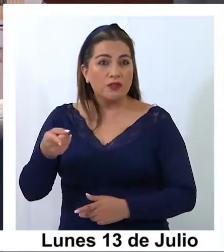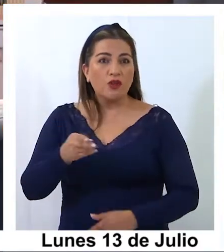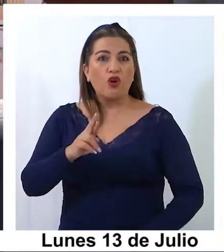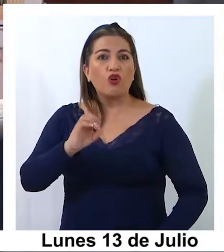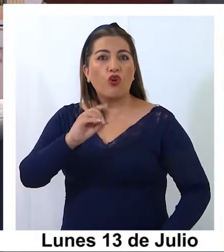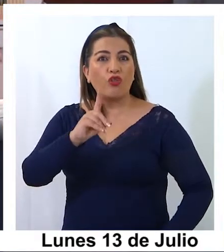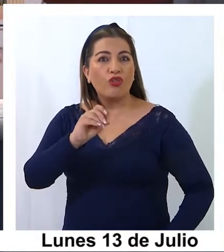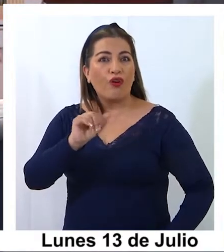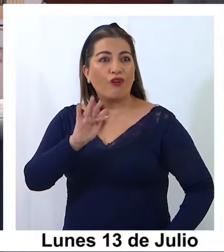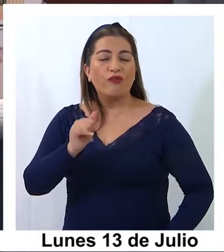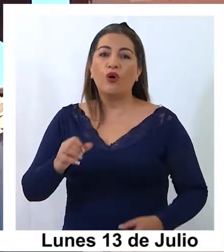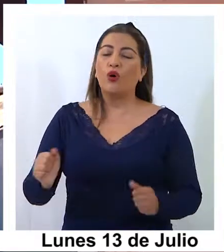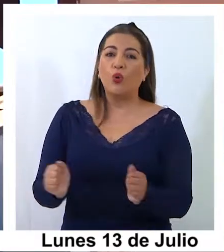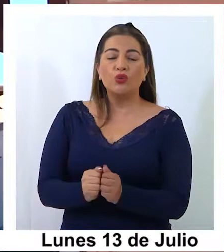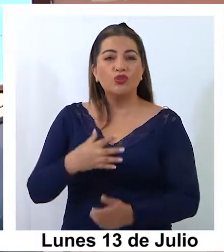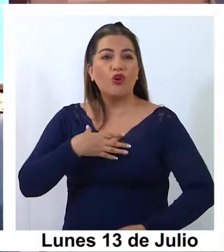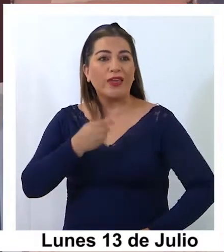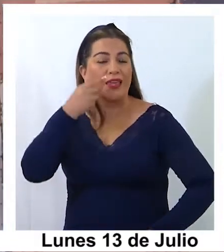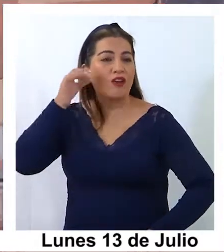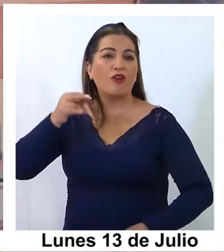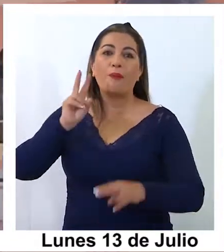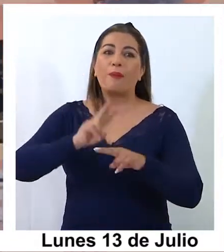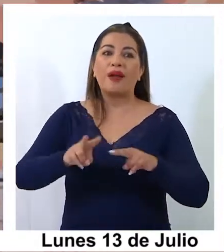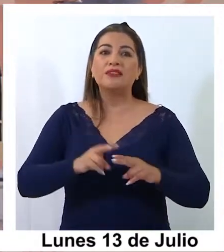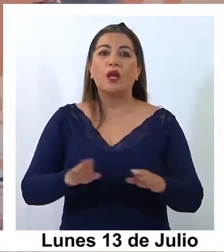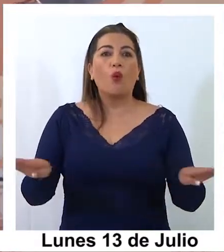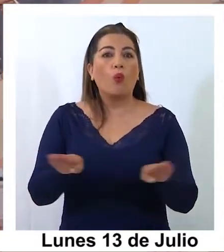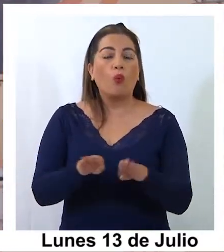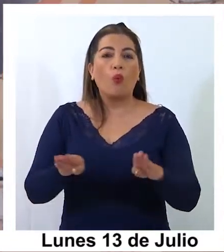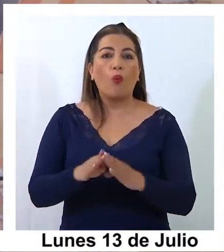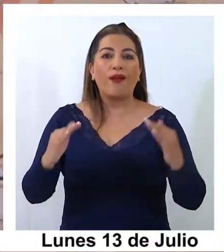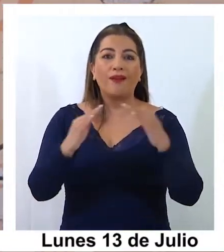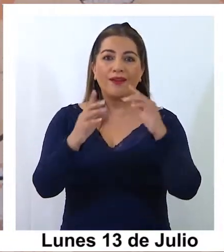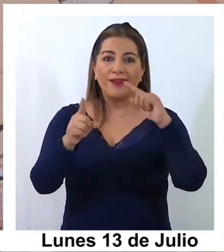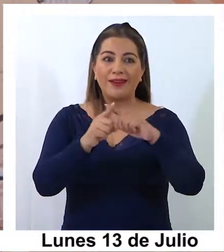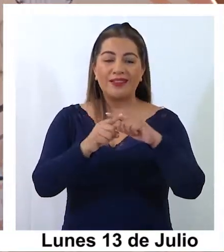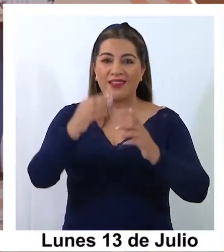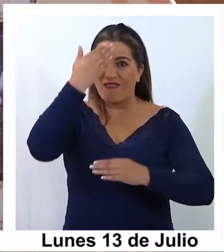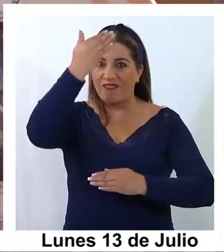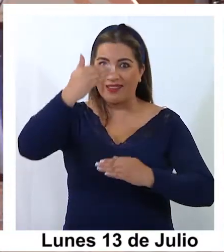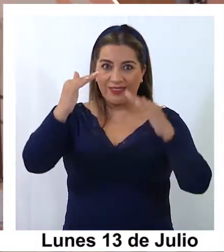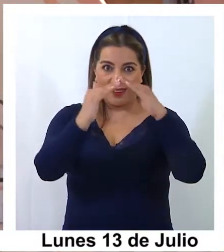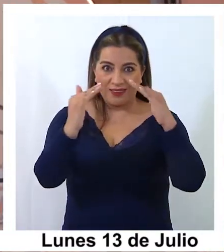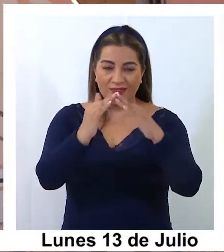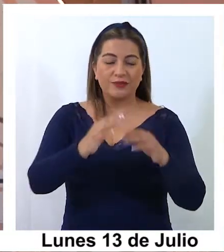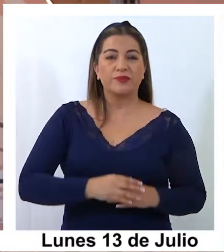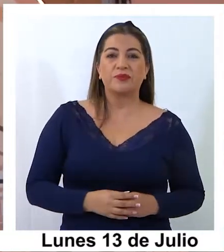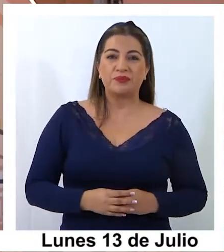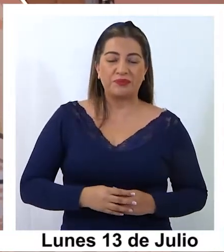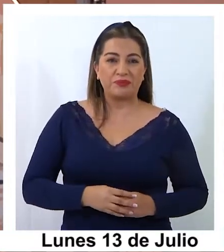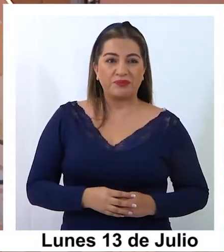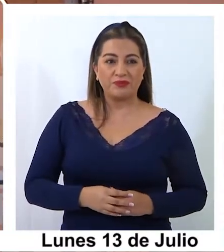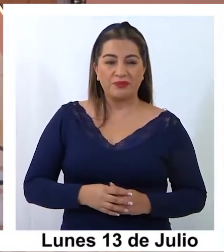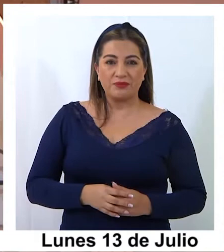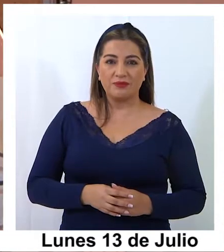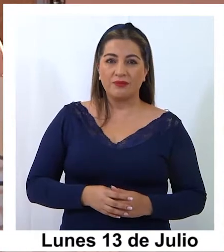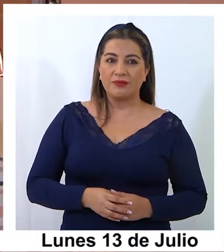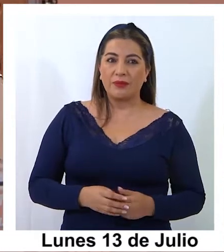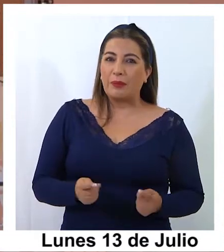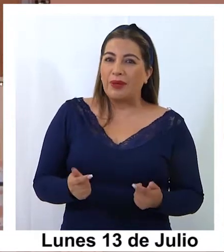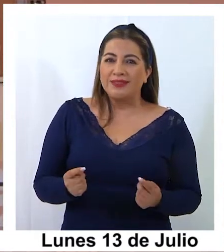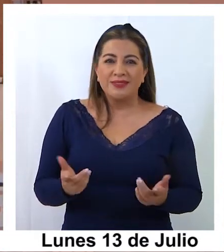quien se motivó junto a sus hijos para levantar una réplica del santuario en el frontis de su casa. Se veía como que